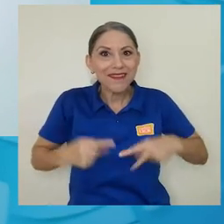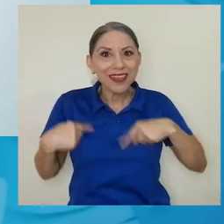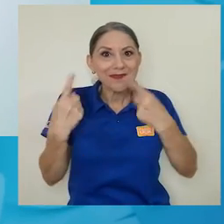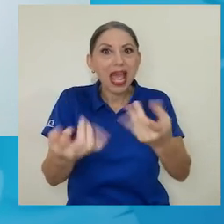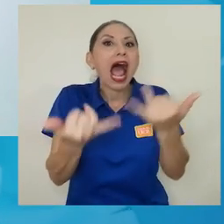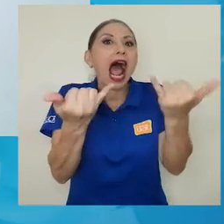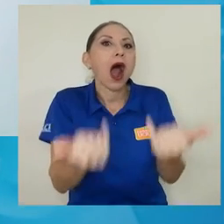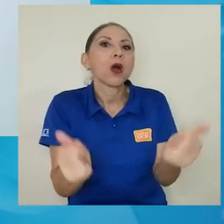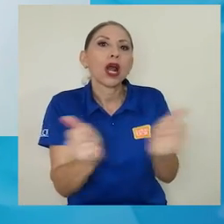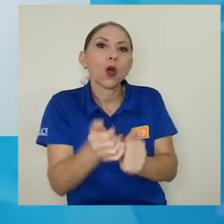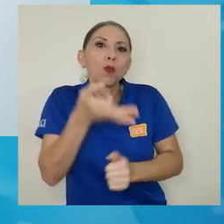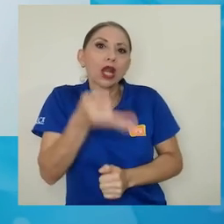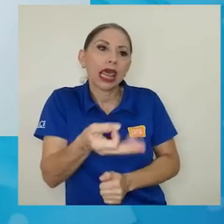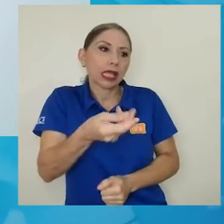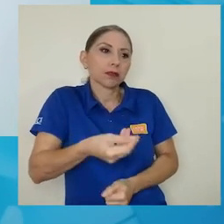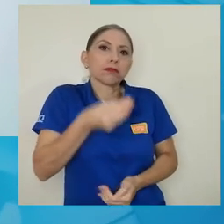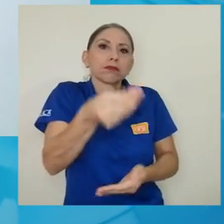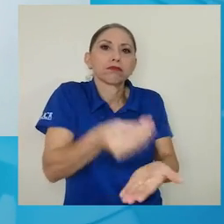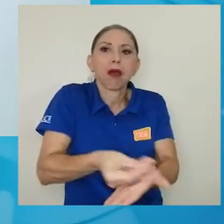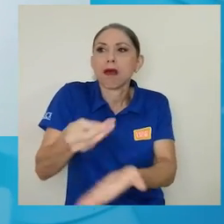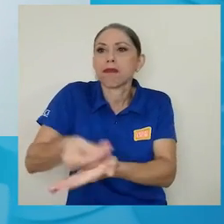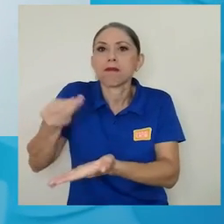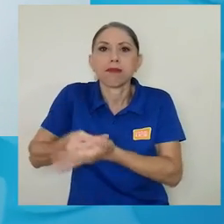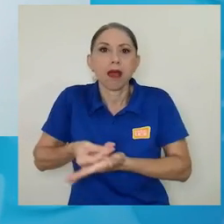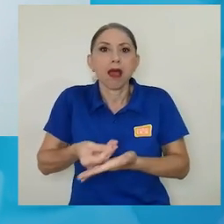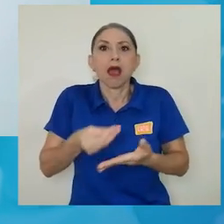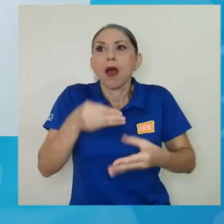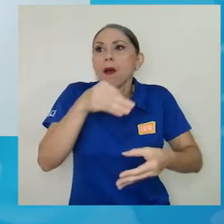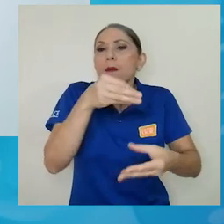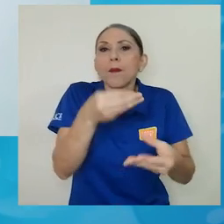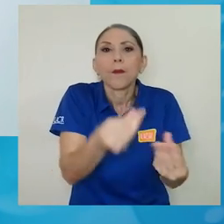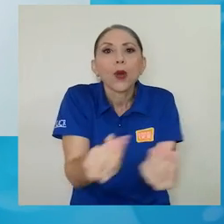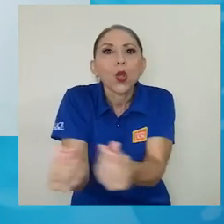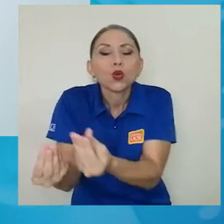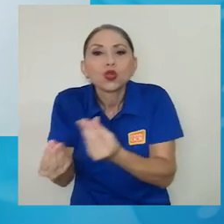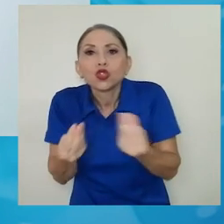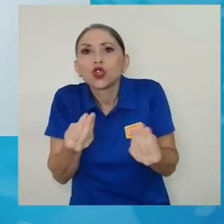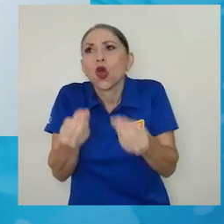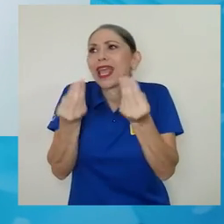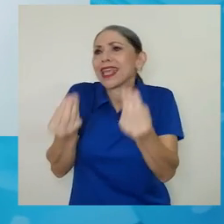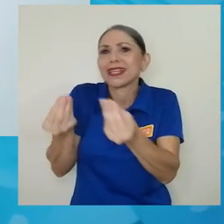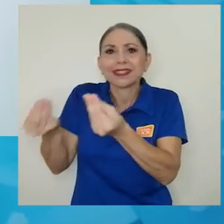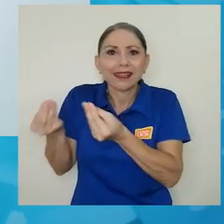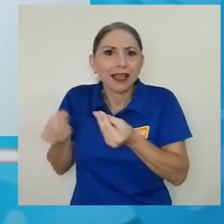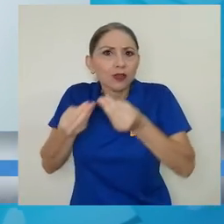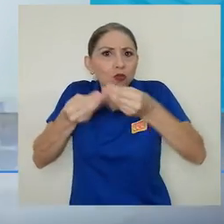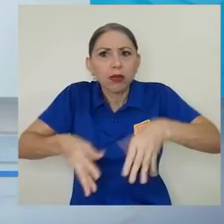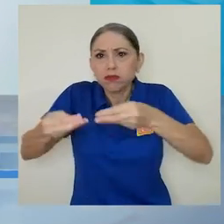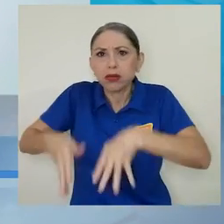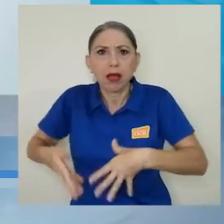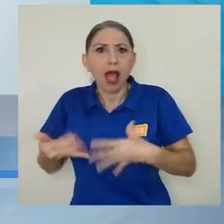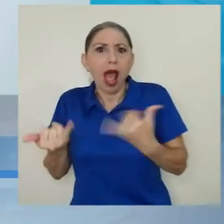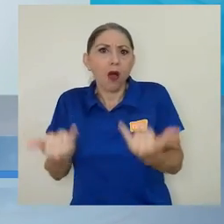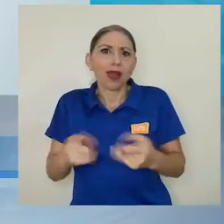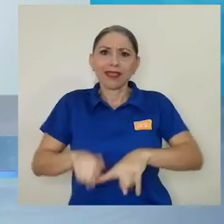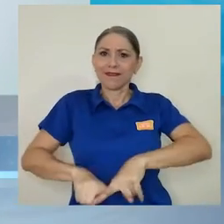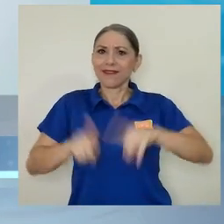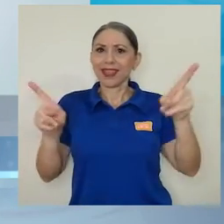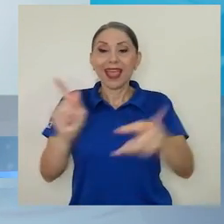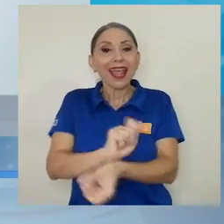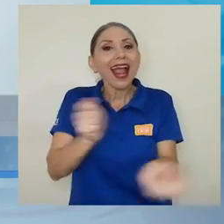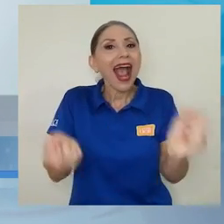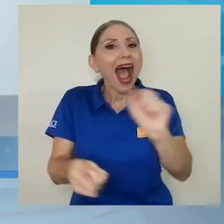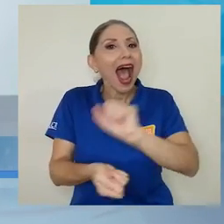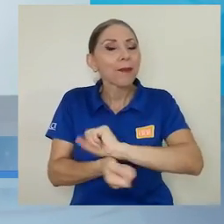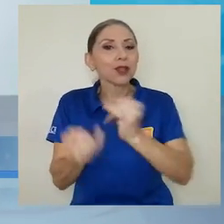monetaria, de producción en exceso, con excedentes, cambios en la autonomía